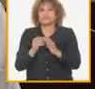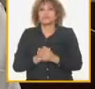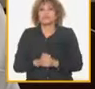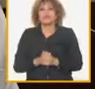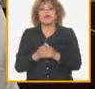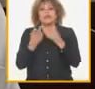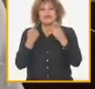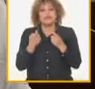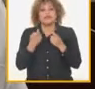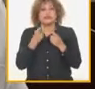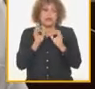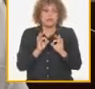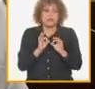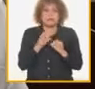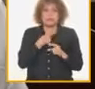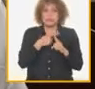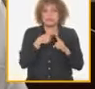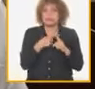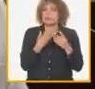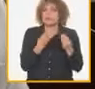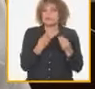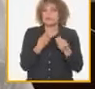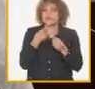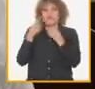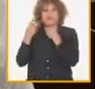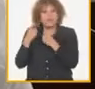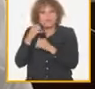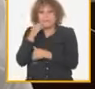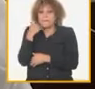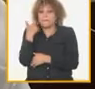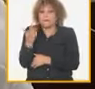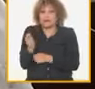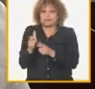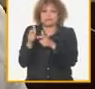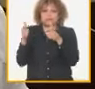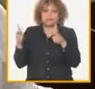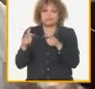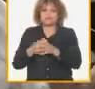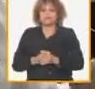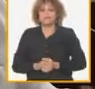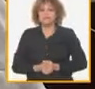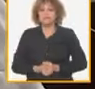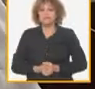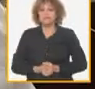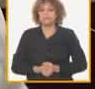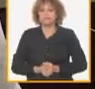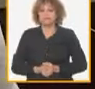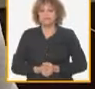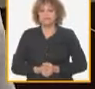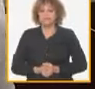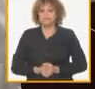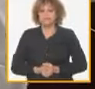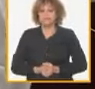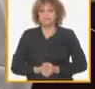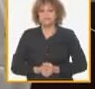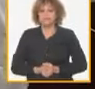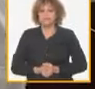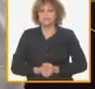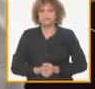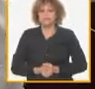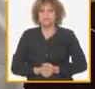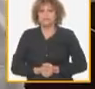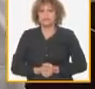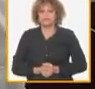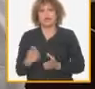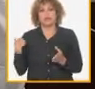elementos positivos lo que nos falta por hacer es mucho más que lo que hemos hecho el gobierno ha